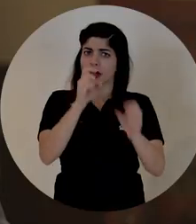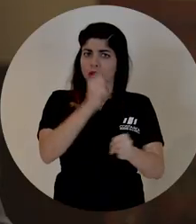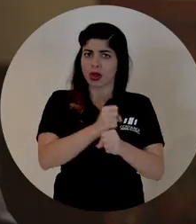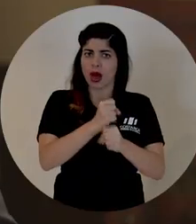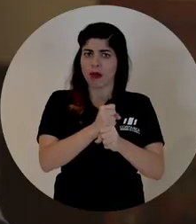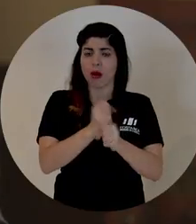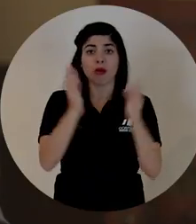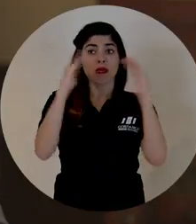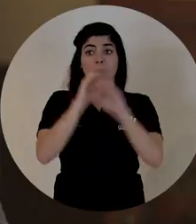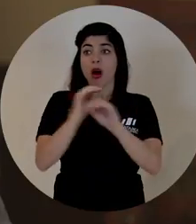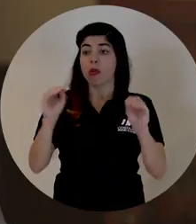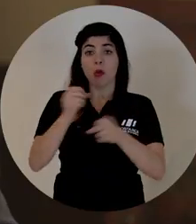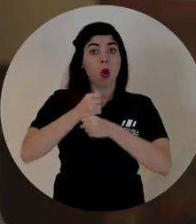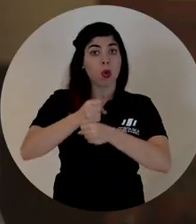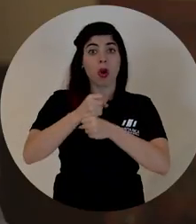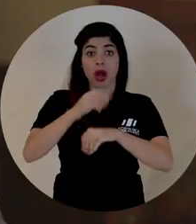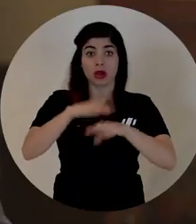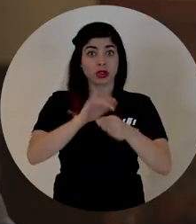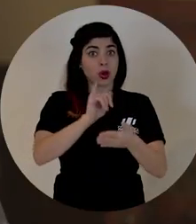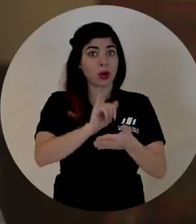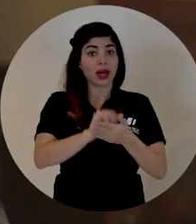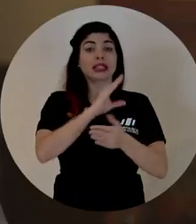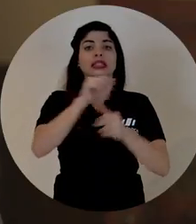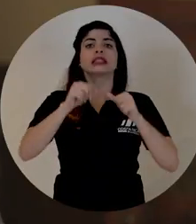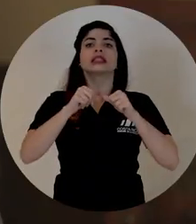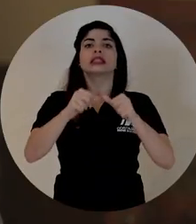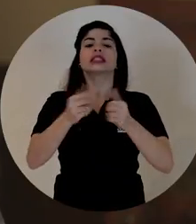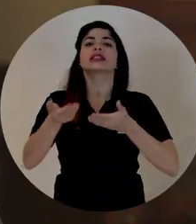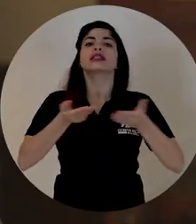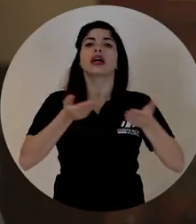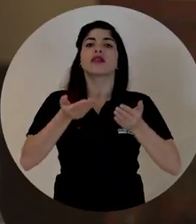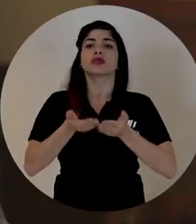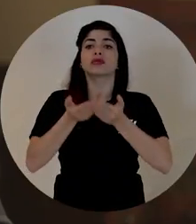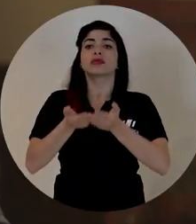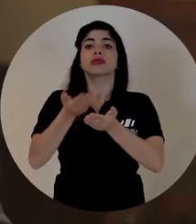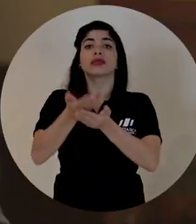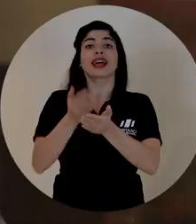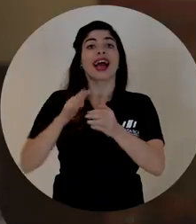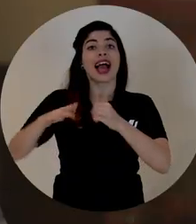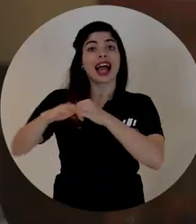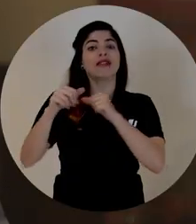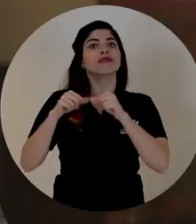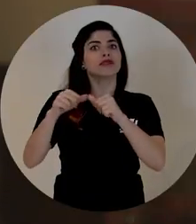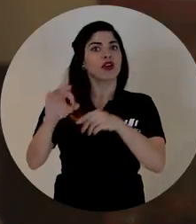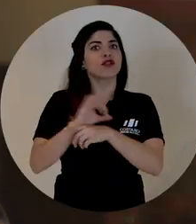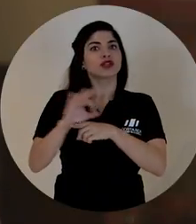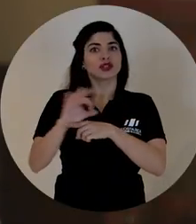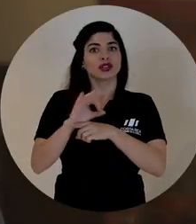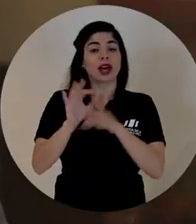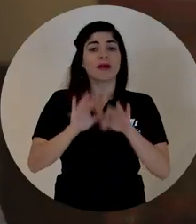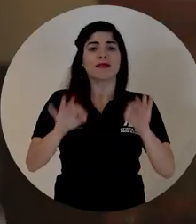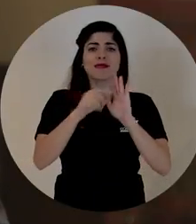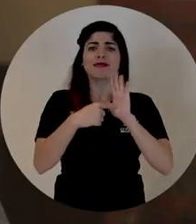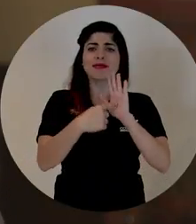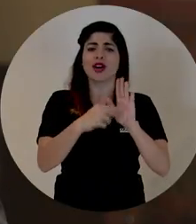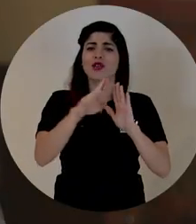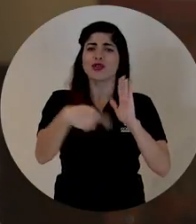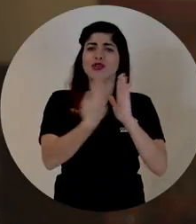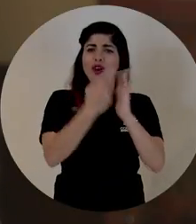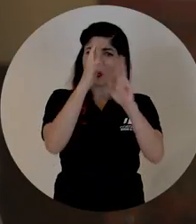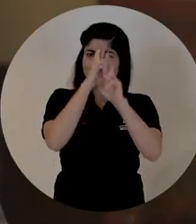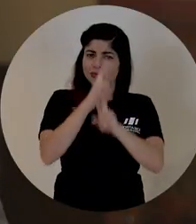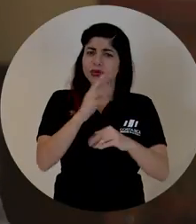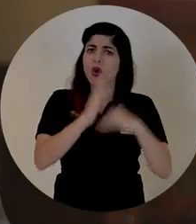laborales, no hubo huelgas asociadas y se mantuvieron los servicios en los puertos del Caribe. Cabe destacar el papel